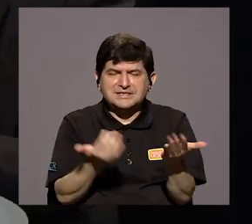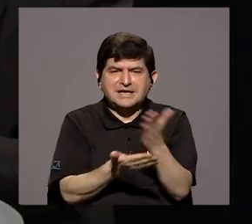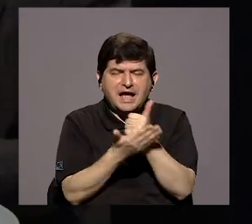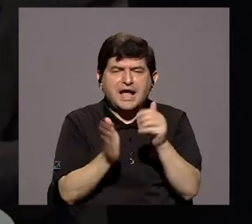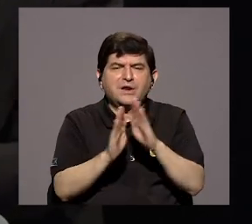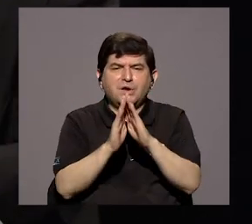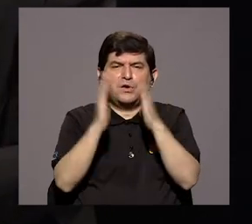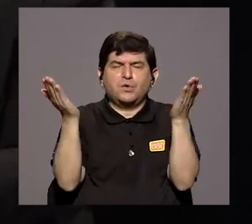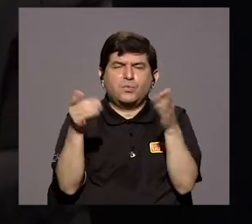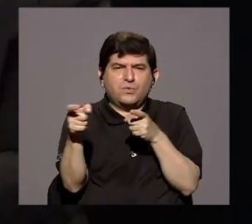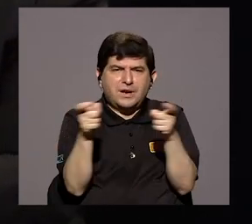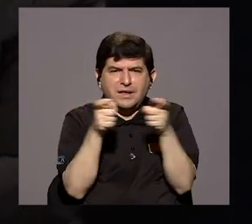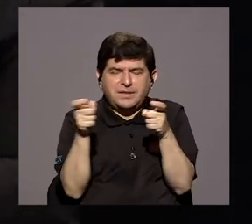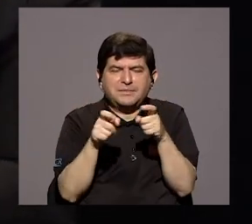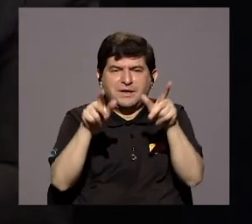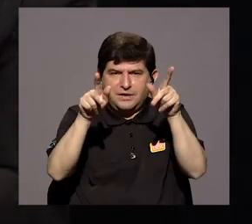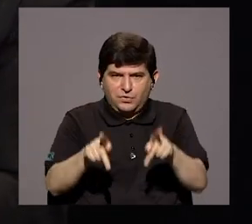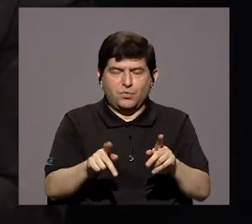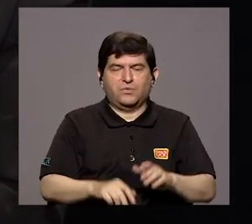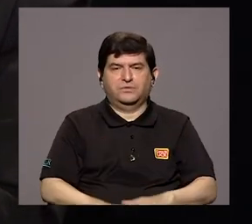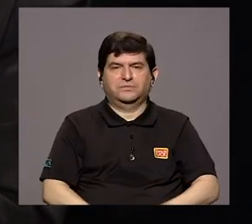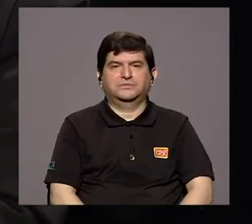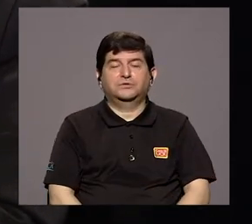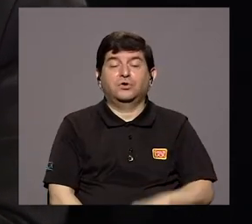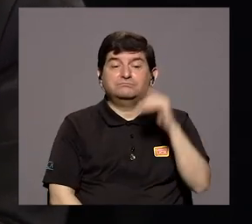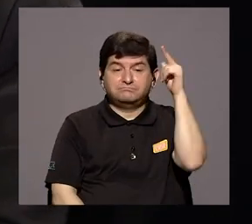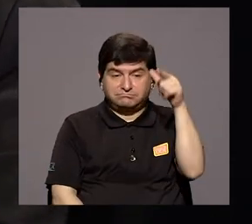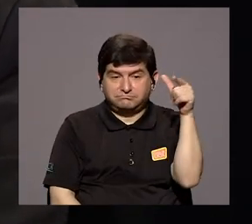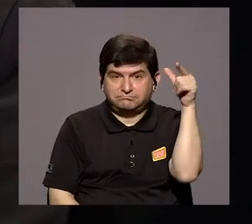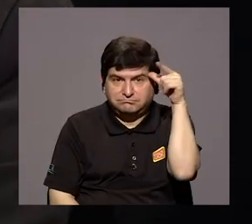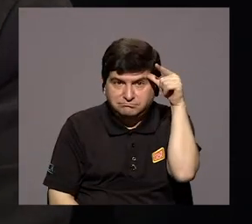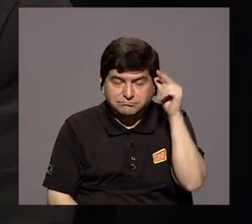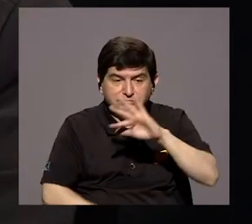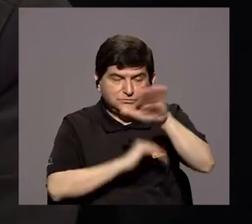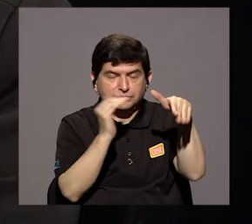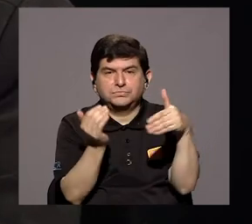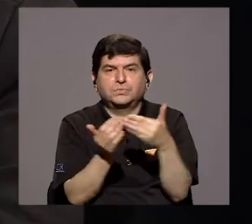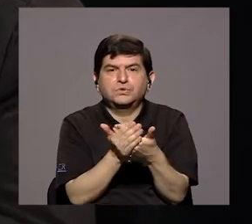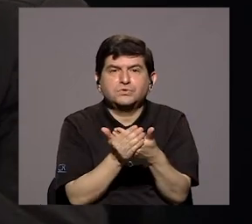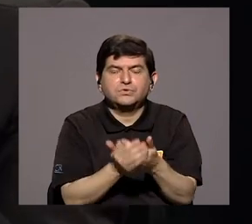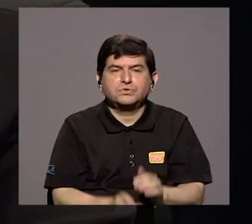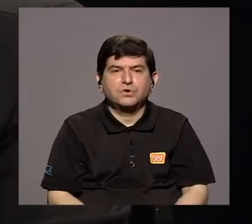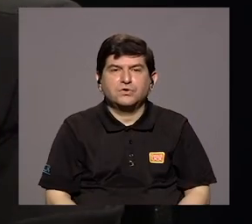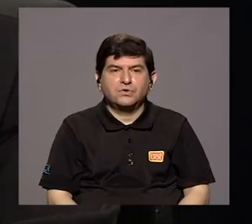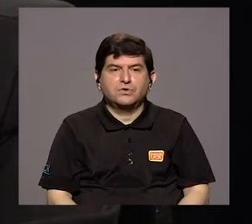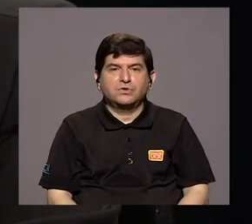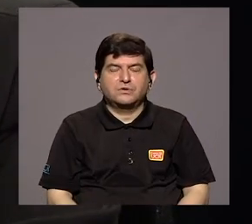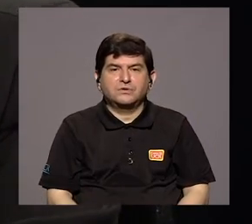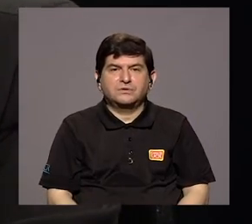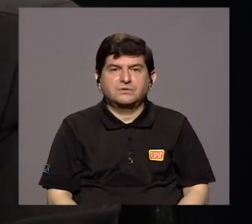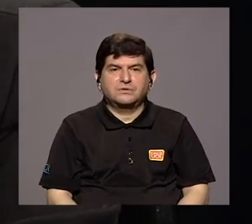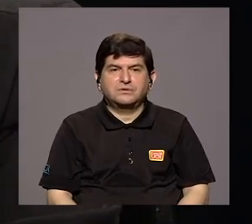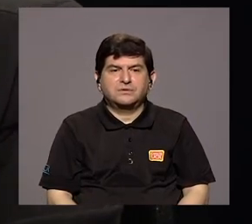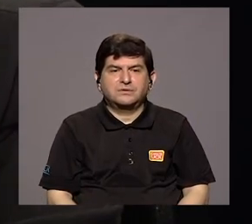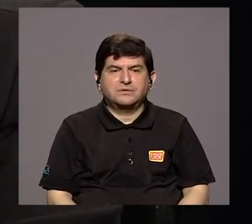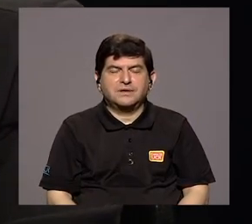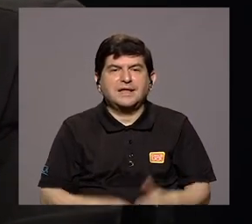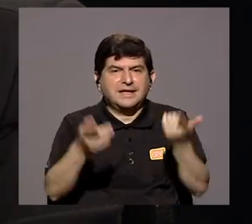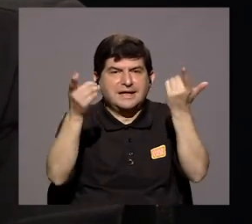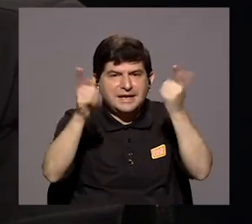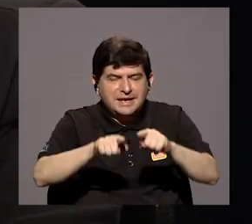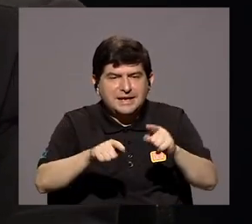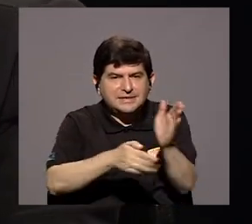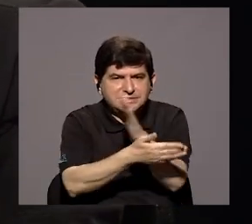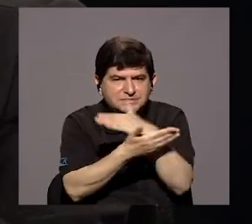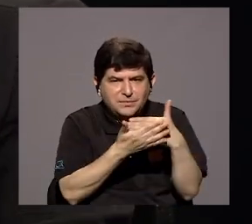apertura, de manejo de aforos y demás. Y, lógicamente, pues, todo engranaja. Por eso nos hemos dicho que toda la